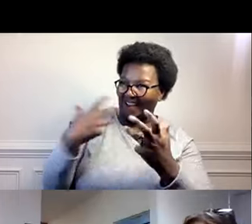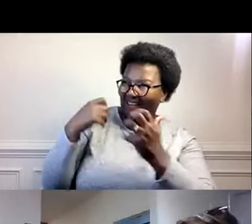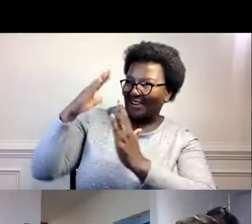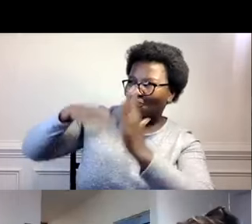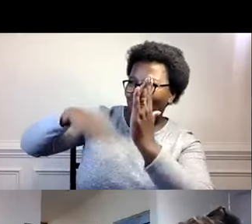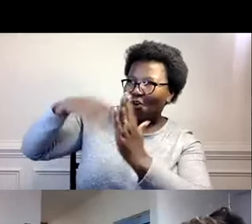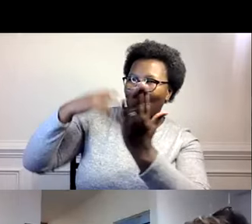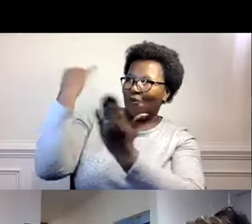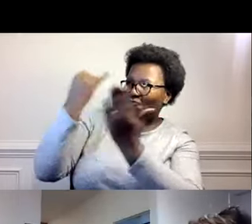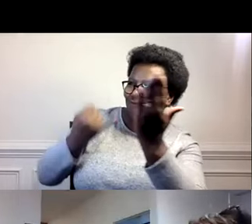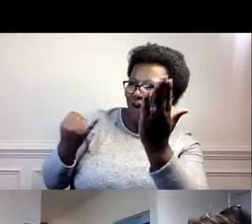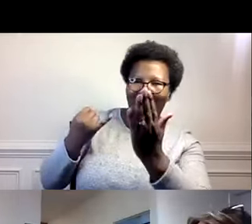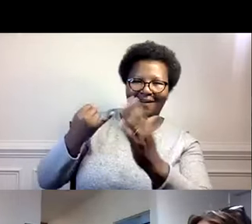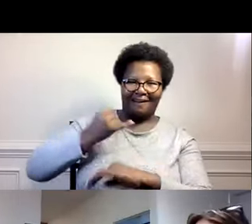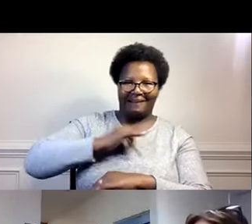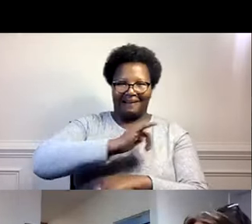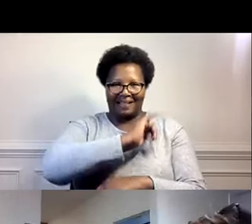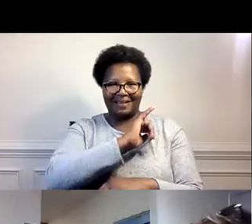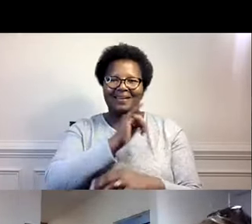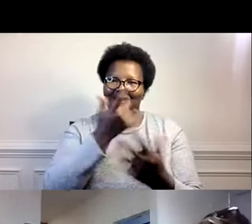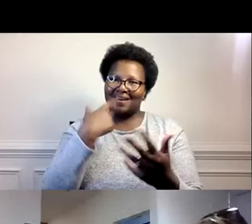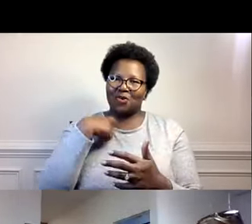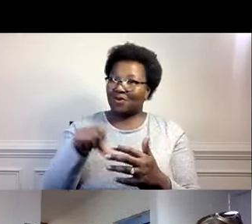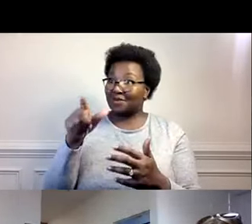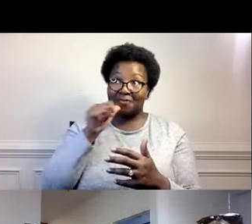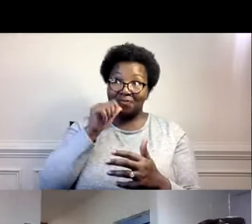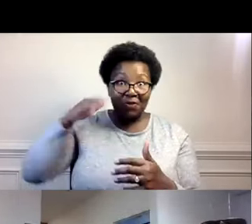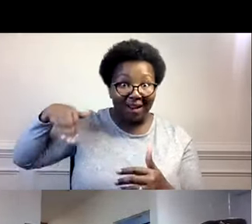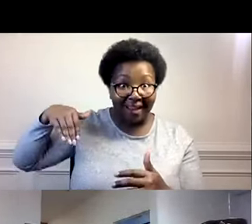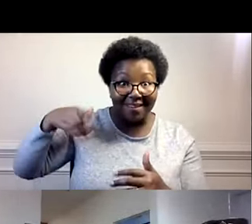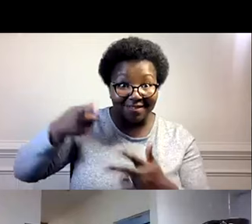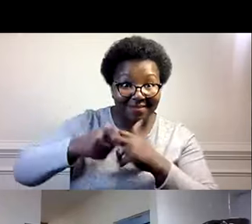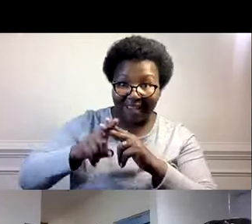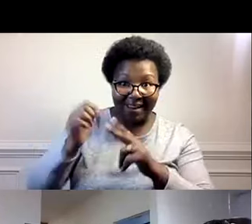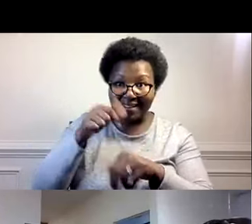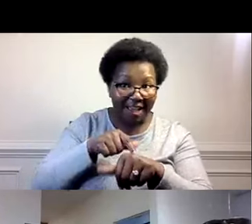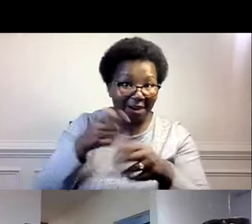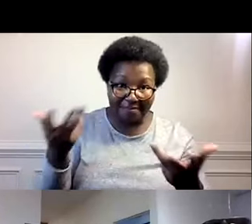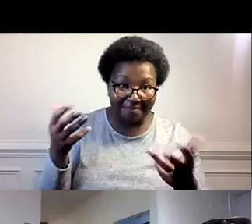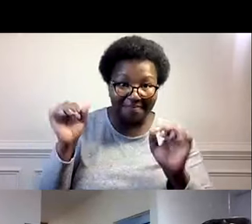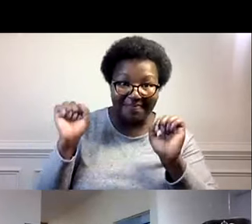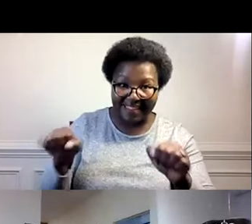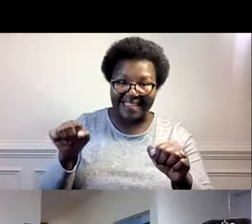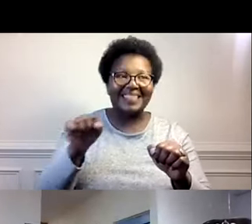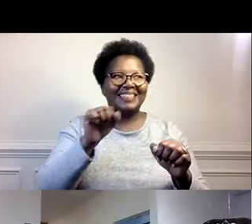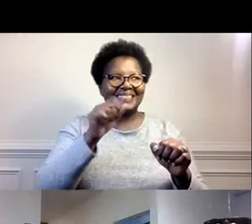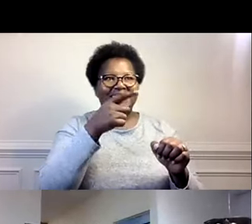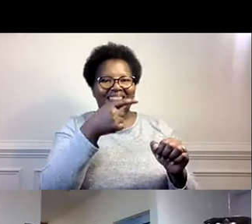Me gustaría, me encantaría pintar y dibujar así como ella. No es tarde de más.